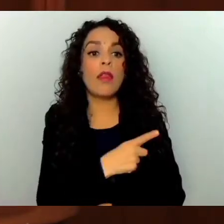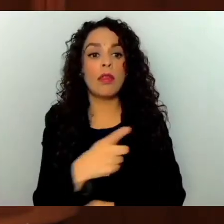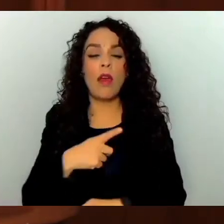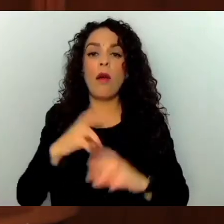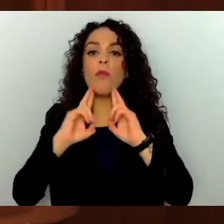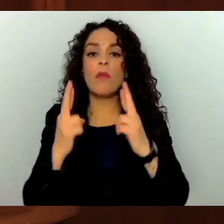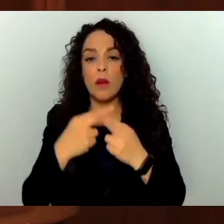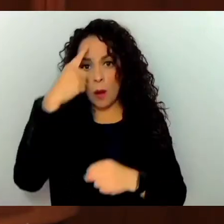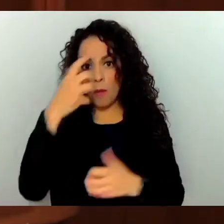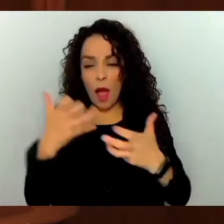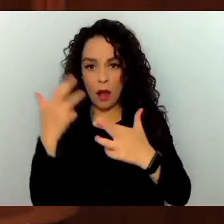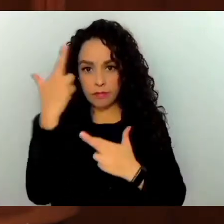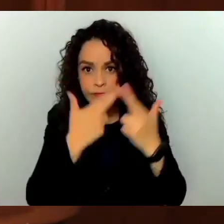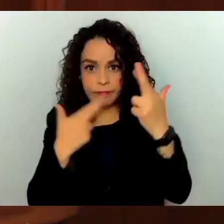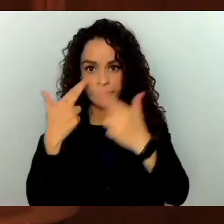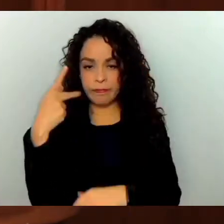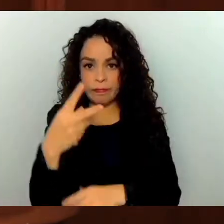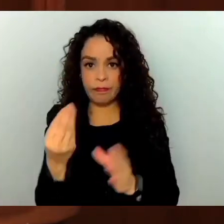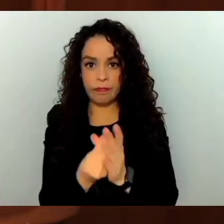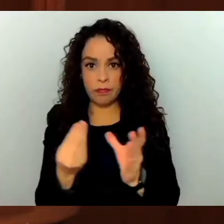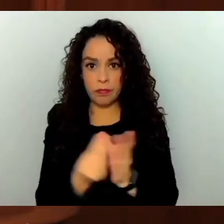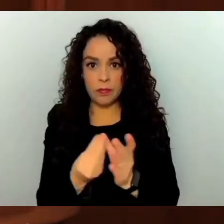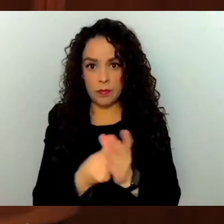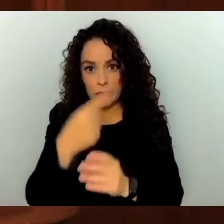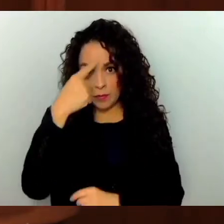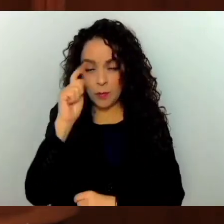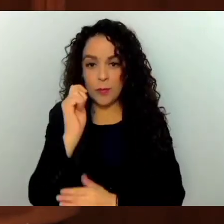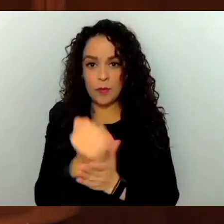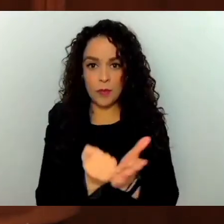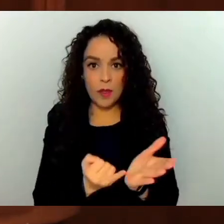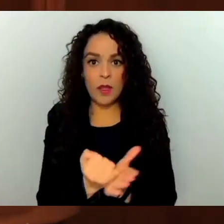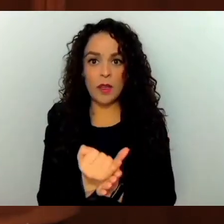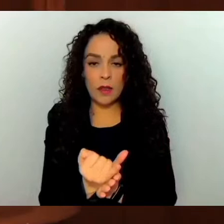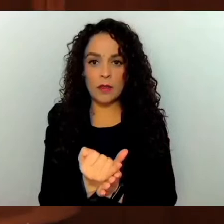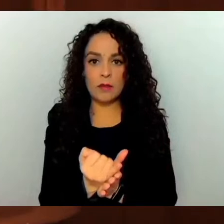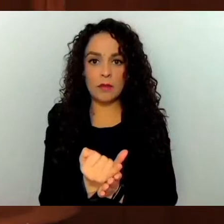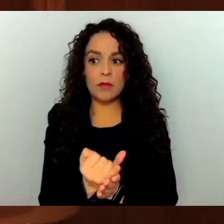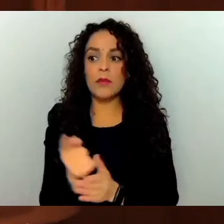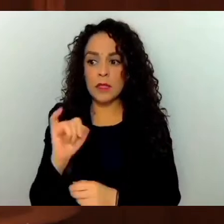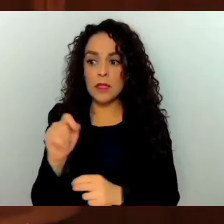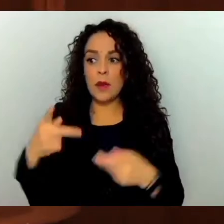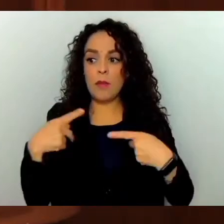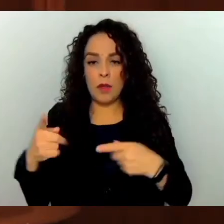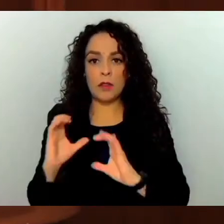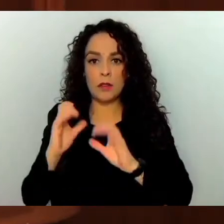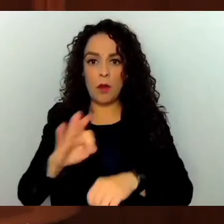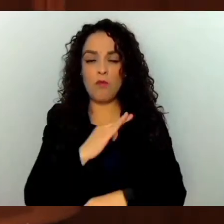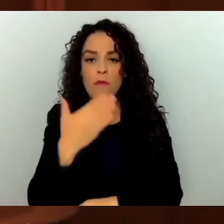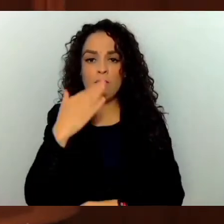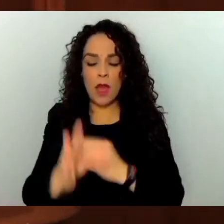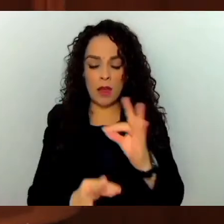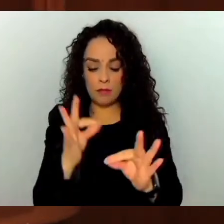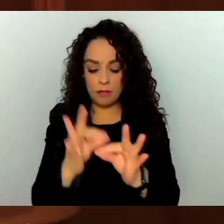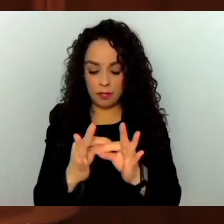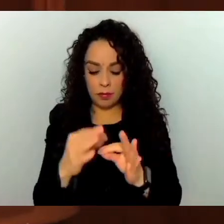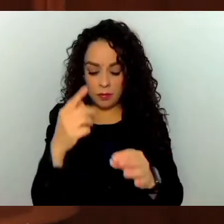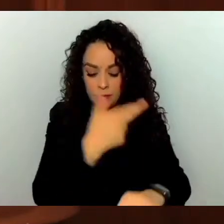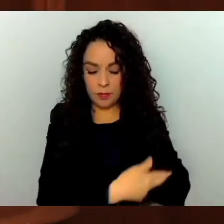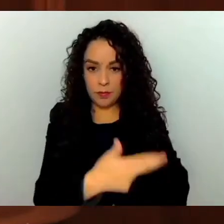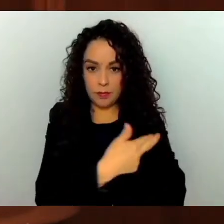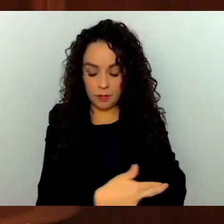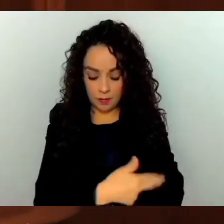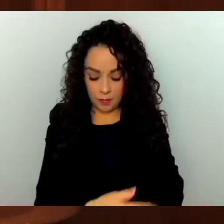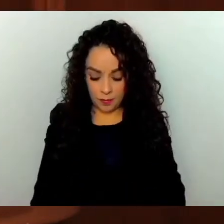realizar la revisión correspondiente a efecto de determinar aquellos aspirantes que acreditan el cumplimiento de los requisitos exigidos